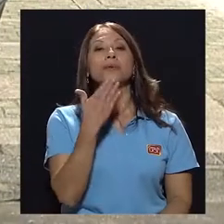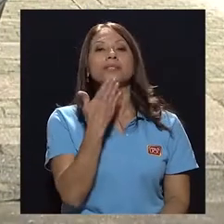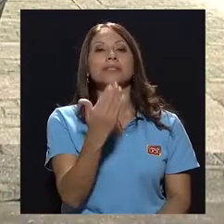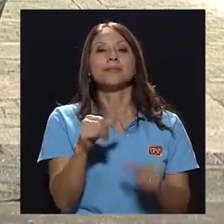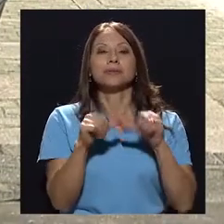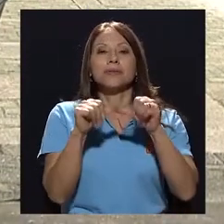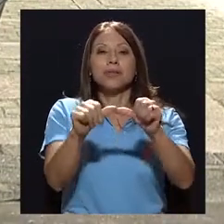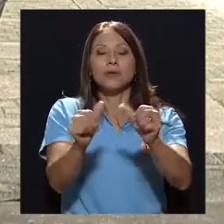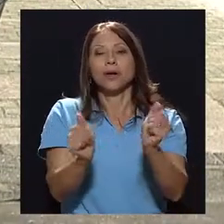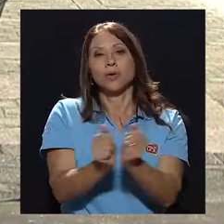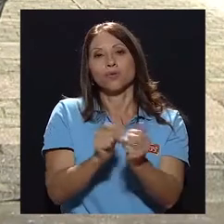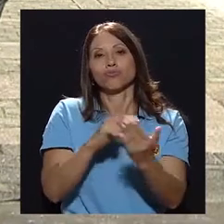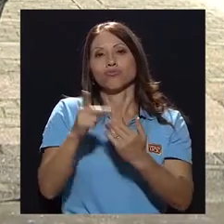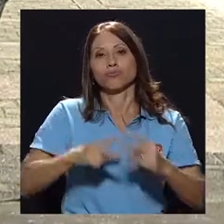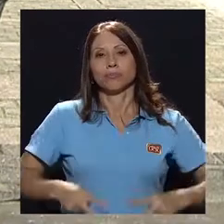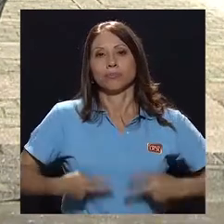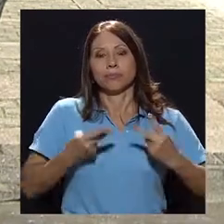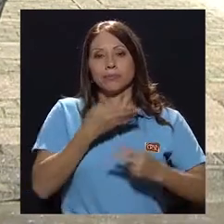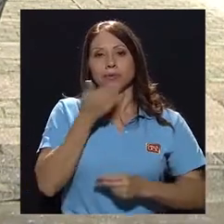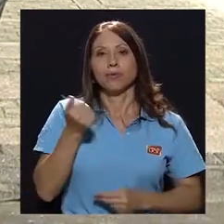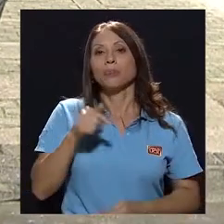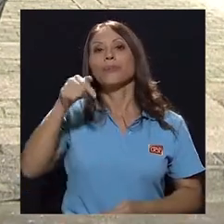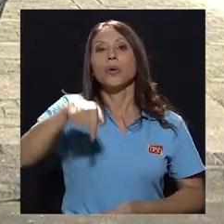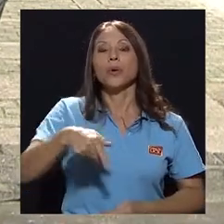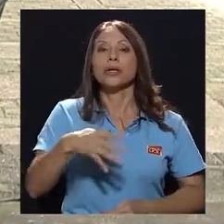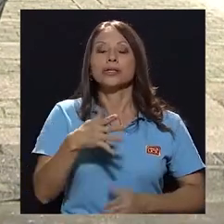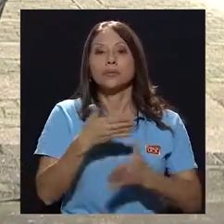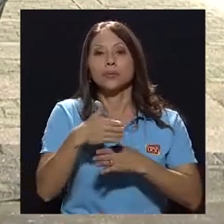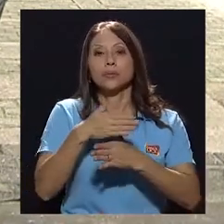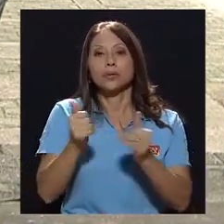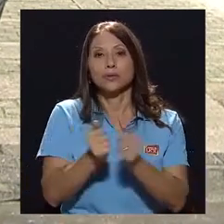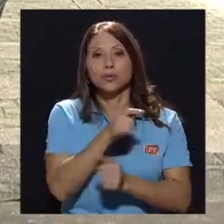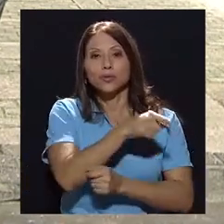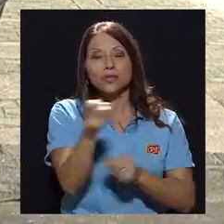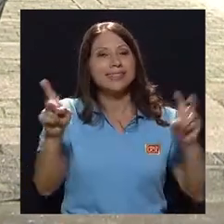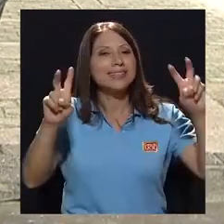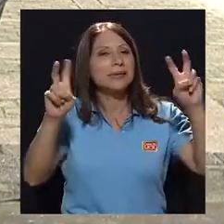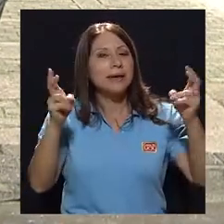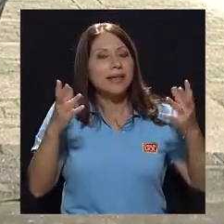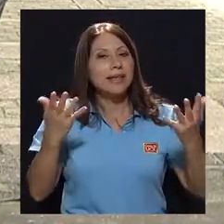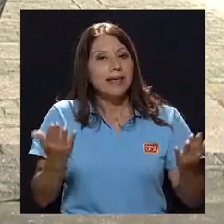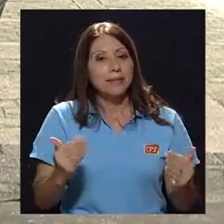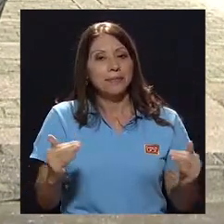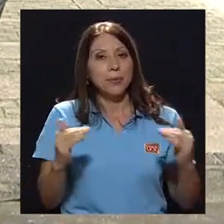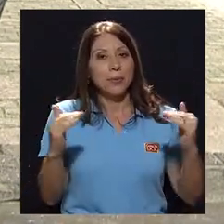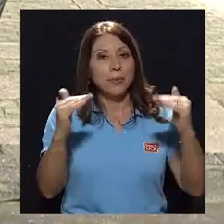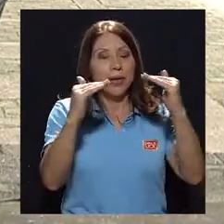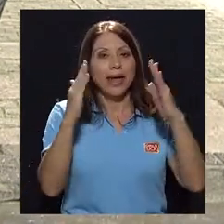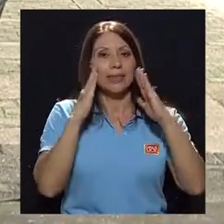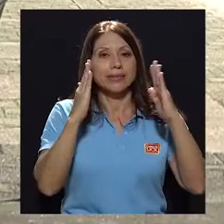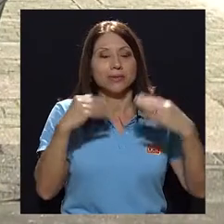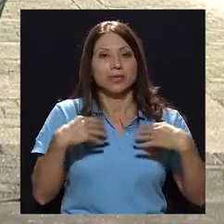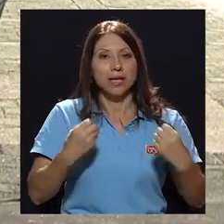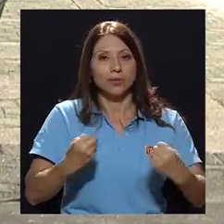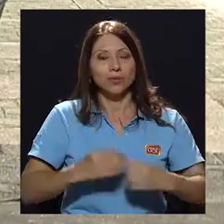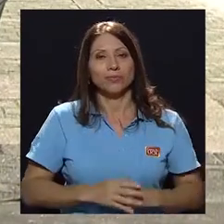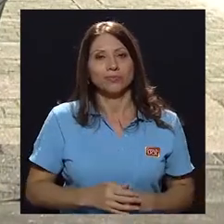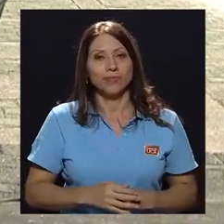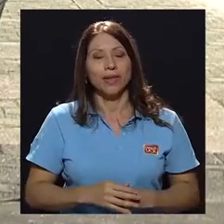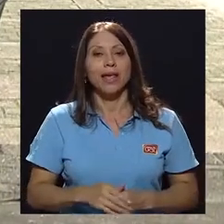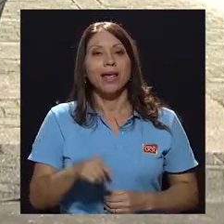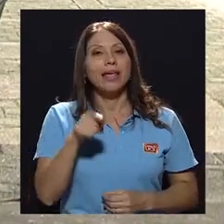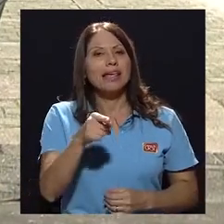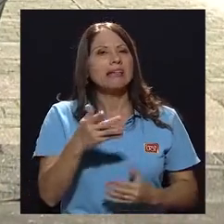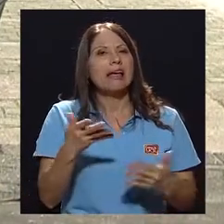Muchísimas gracias por continuar en Vivir Mejor el día de hoy. Estamos compartiendo con ustedes la temática de los niveles de atención en salud.